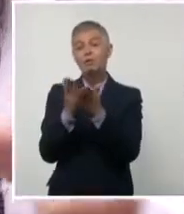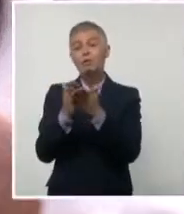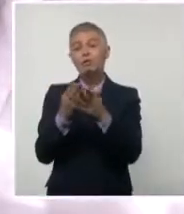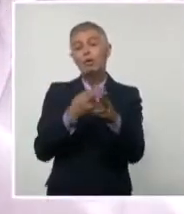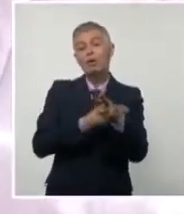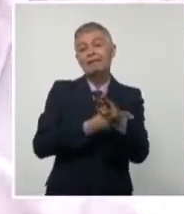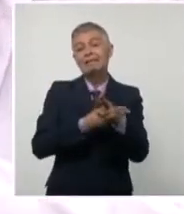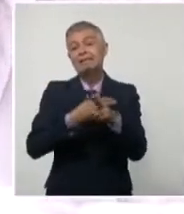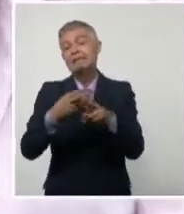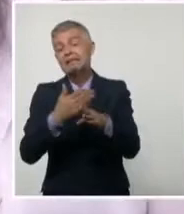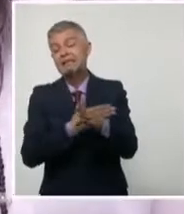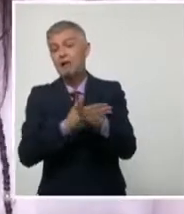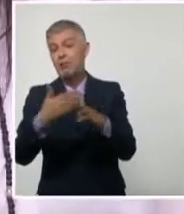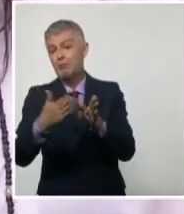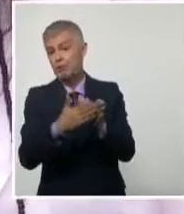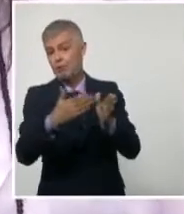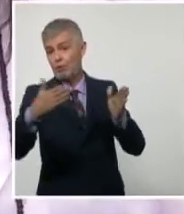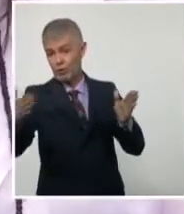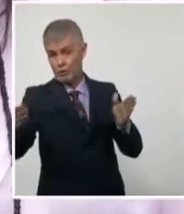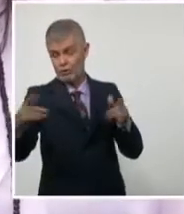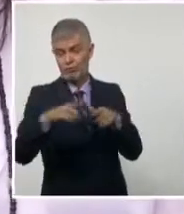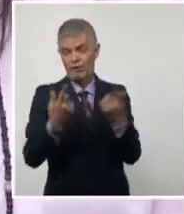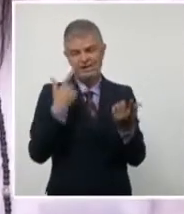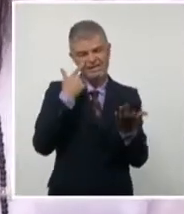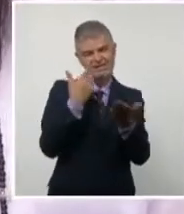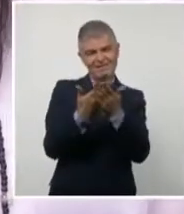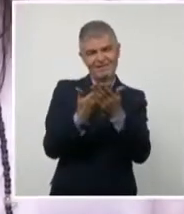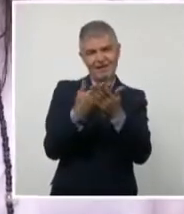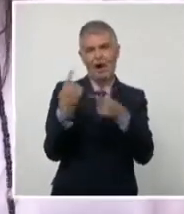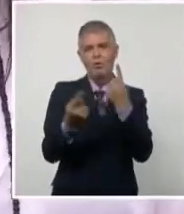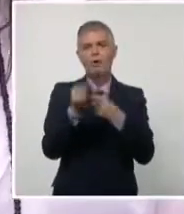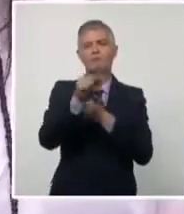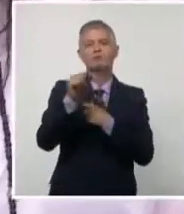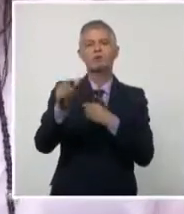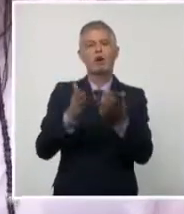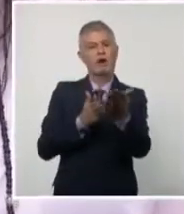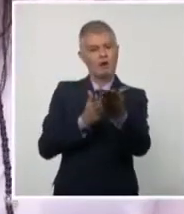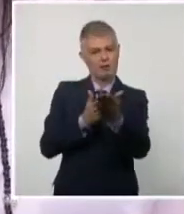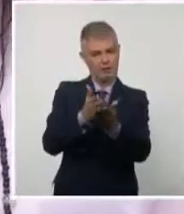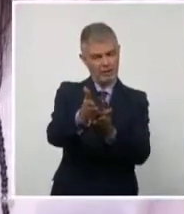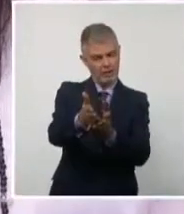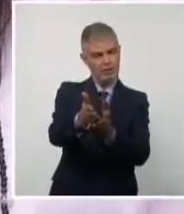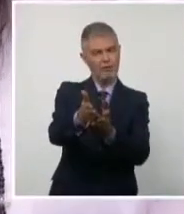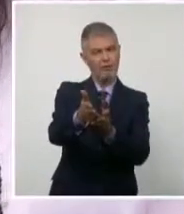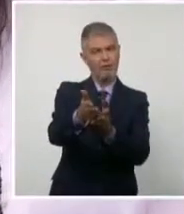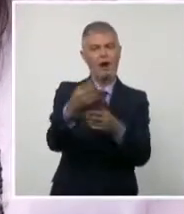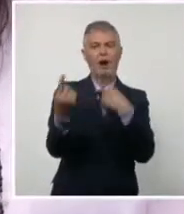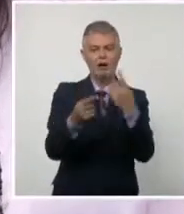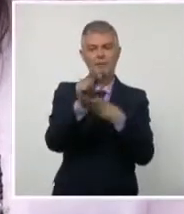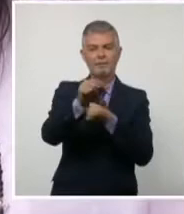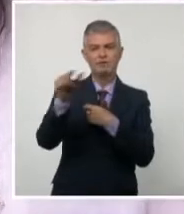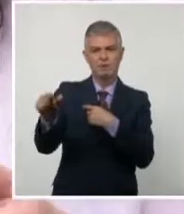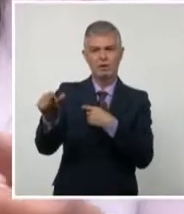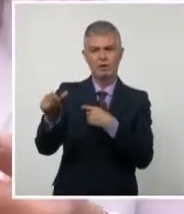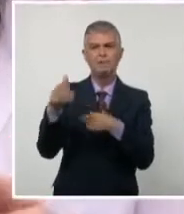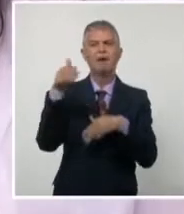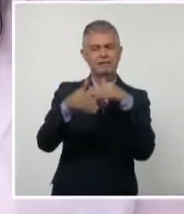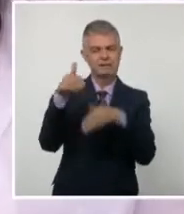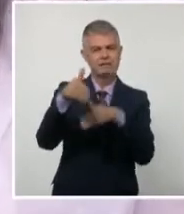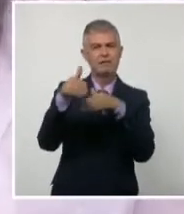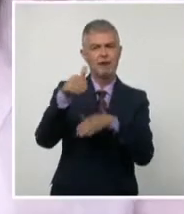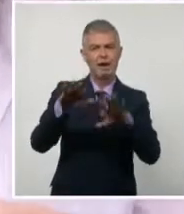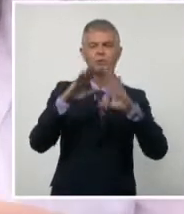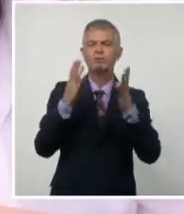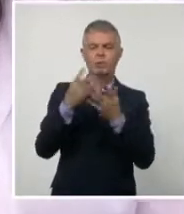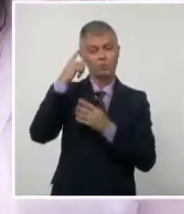con todo este mismo diseño muestral, ya son las personas que van a continuar, todos fueron partícipes con